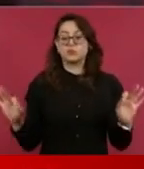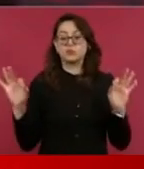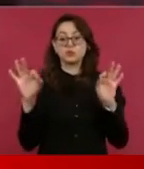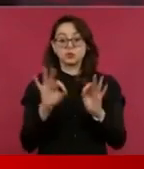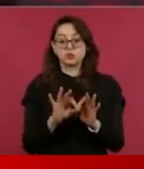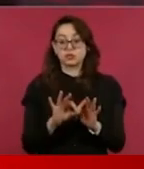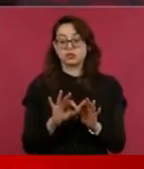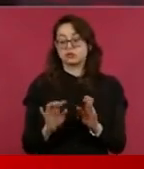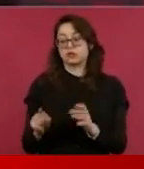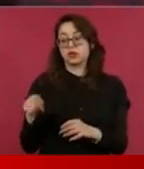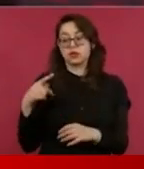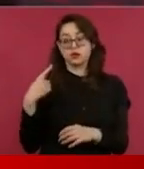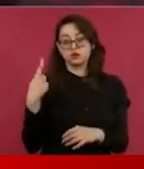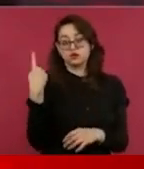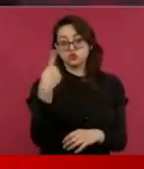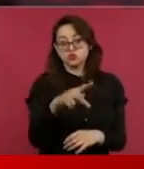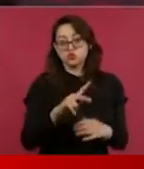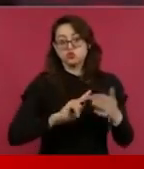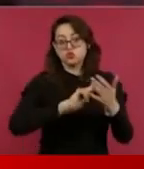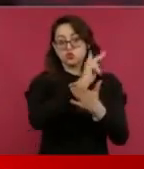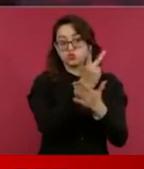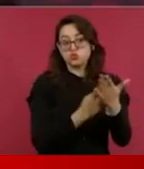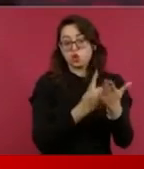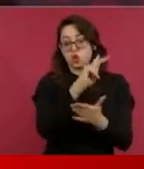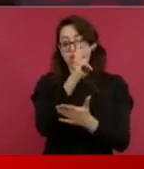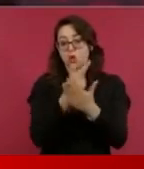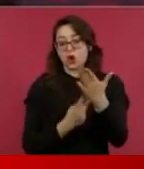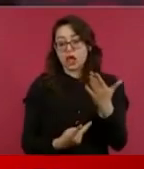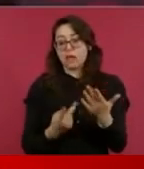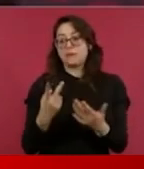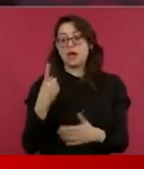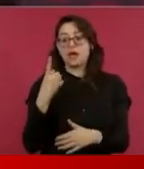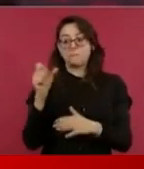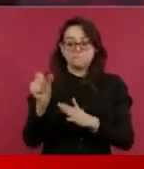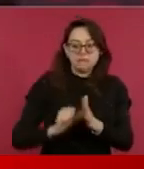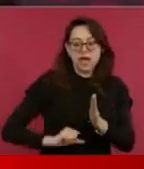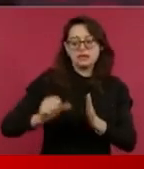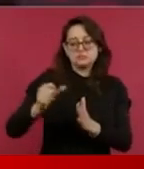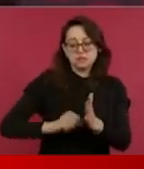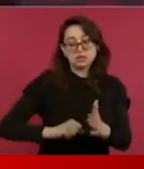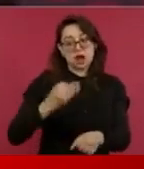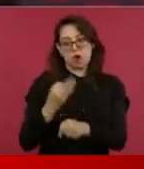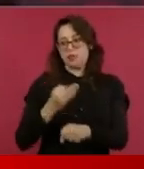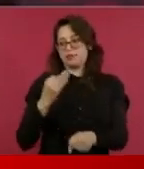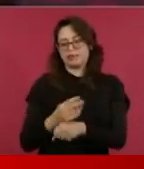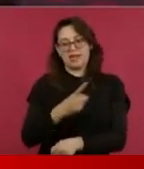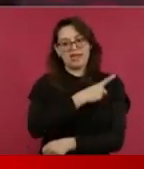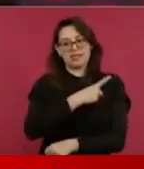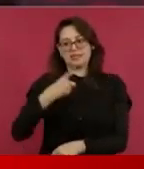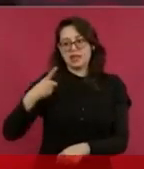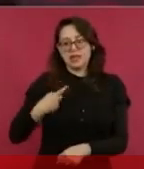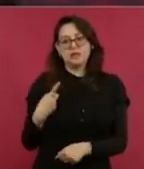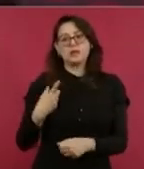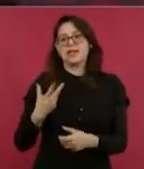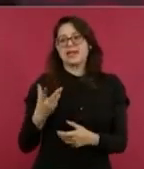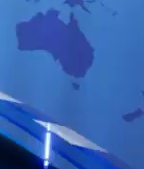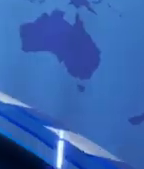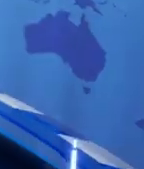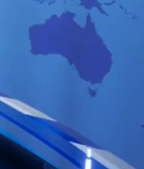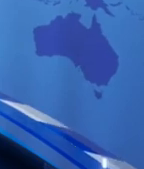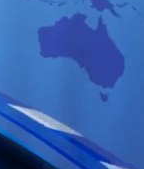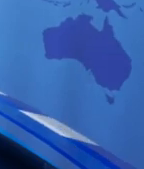programas de bienestar, adelantarles todos los apoyos a adultos mayores, a